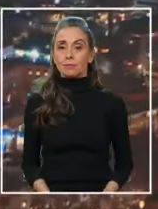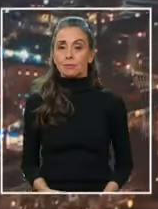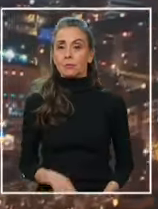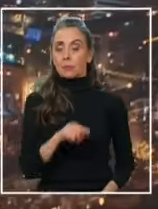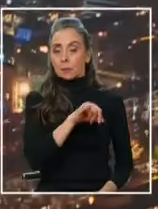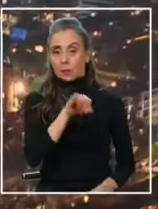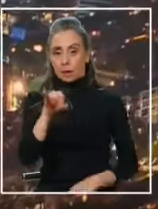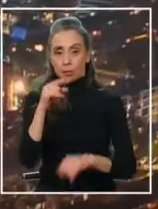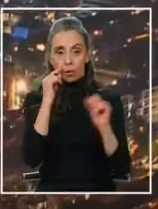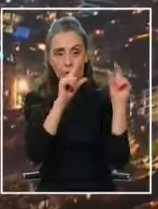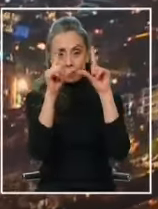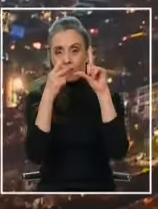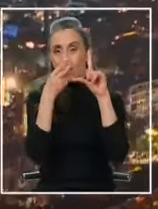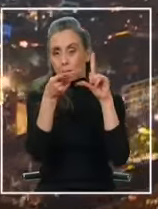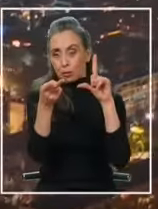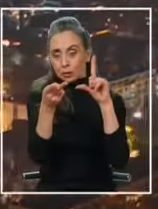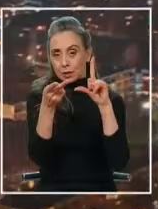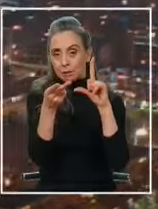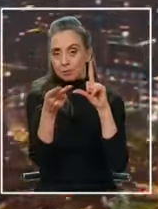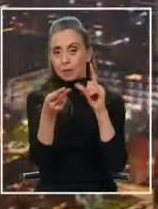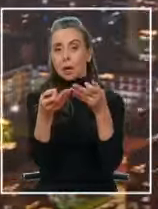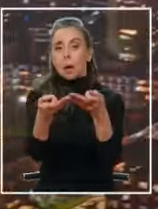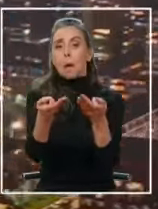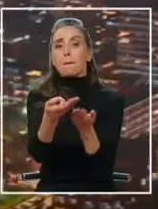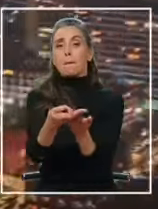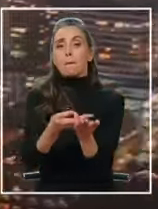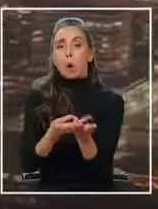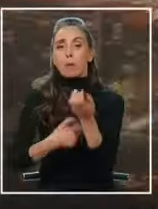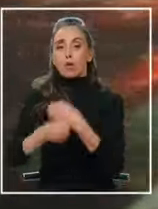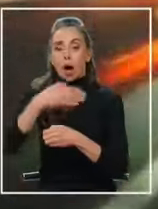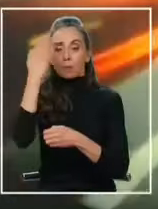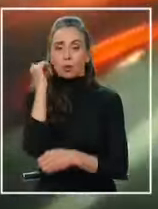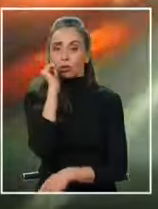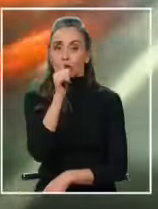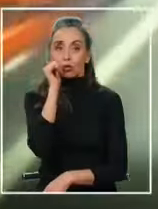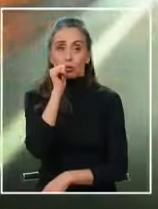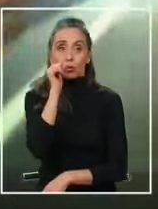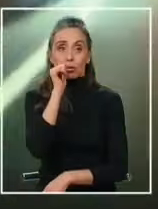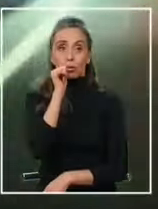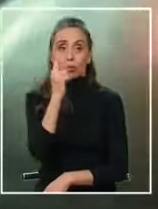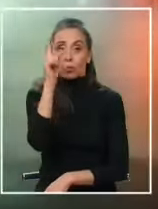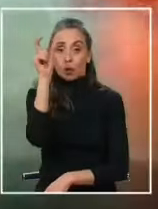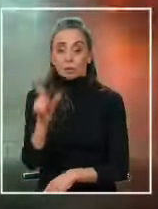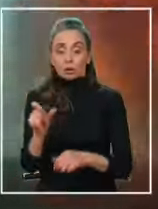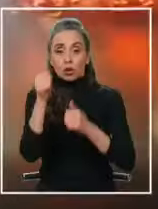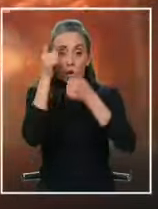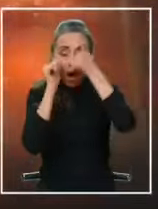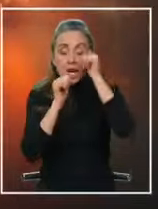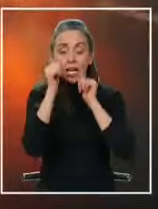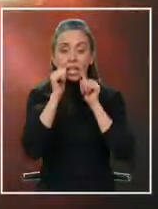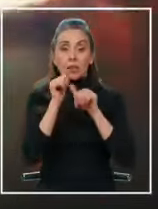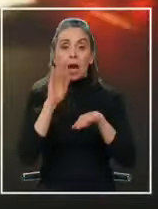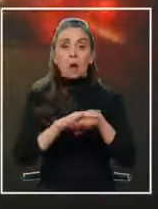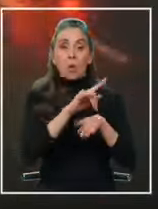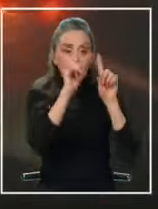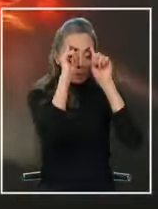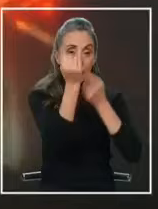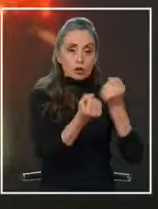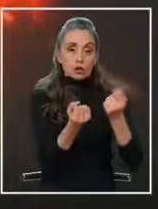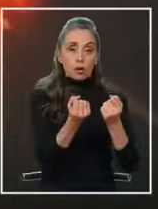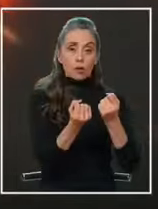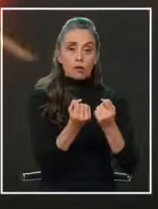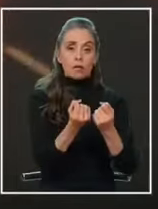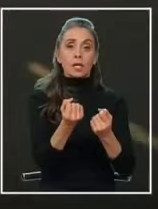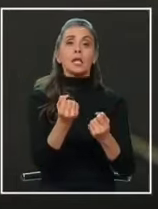Eso en los próximos minutos. Ahora le contamos que en promedio, el año pasado, todos los días hubo una persona lesionada por culpa de un conductor que